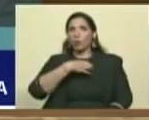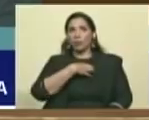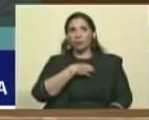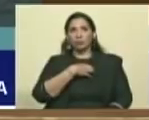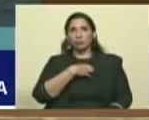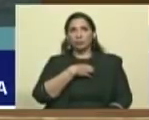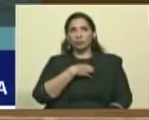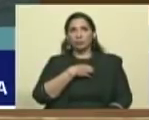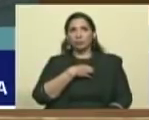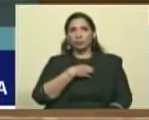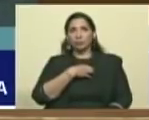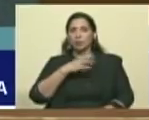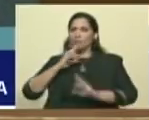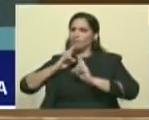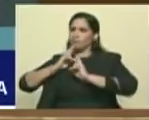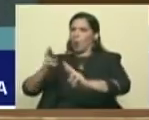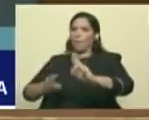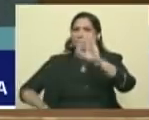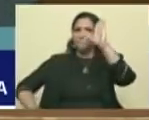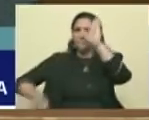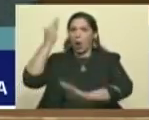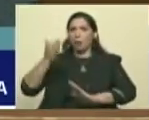una respuesta contundente.